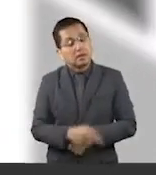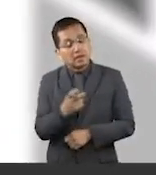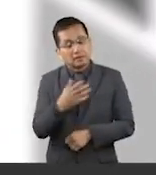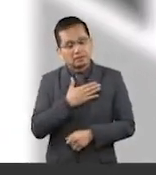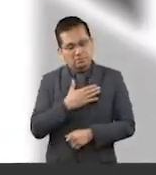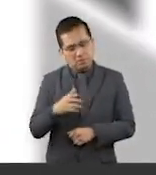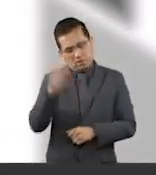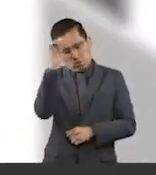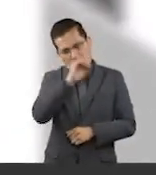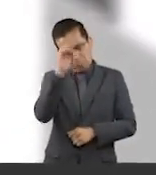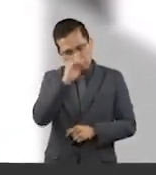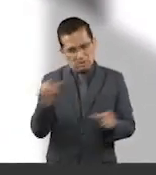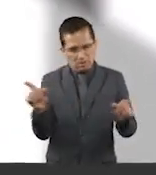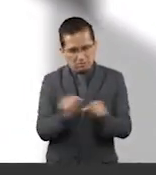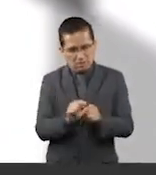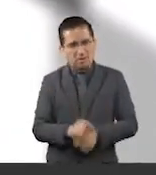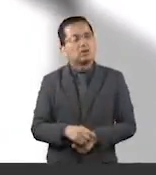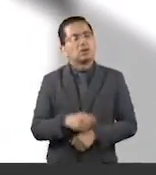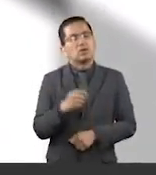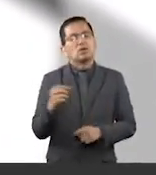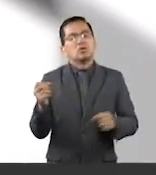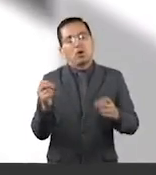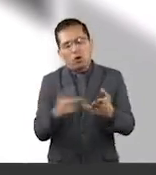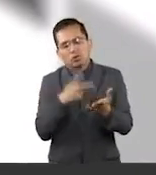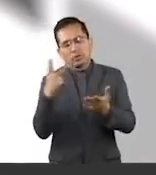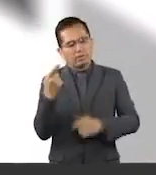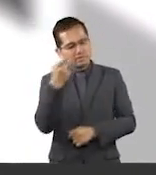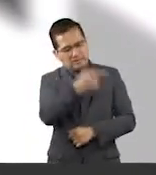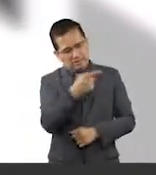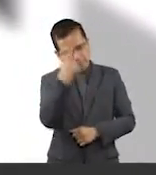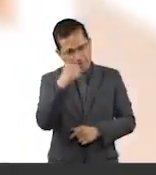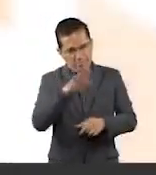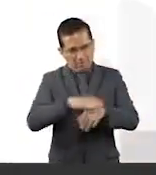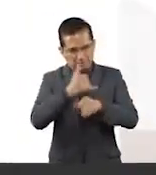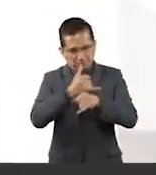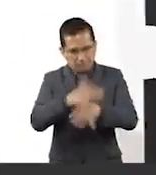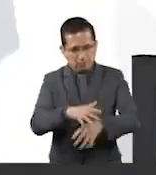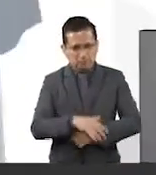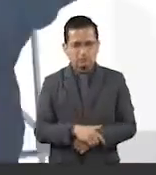comentario esta semana en Noticias del Congreso. Regresamos al estudio con más información.